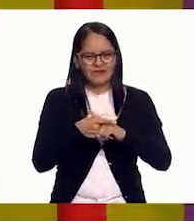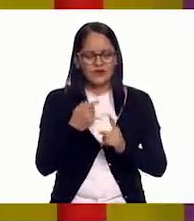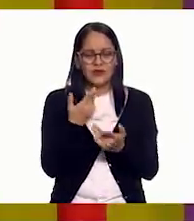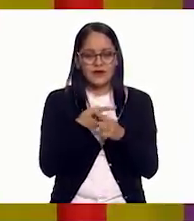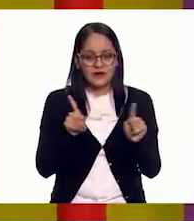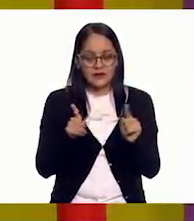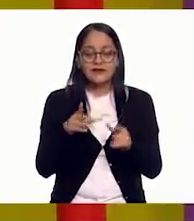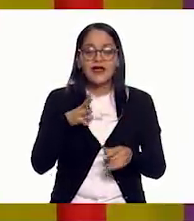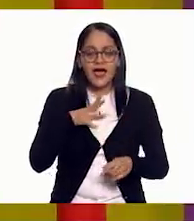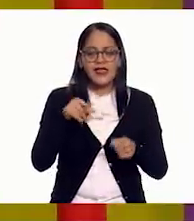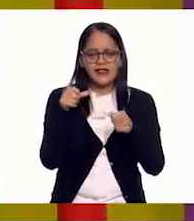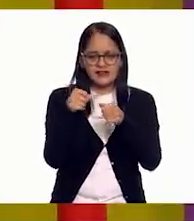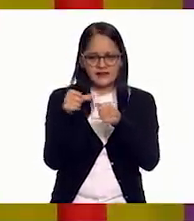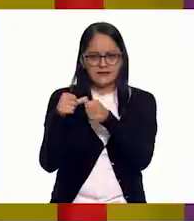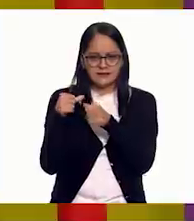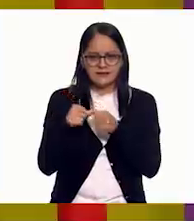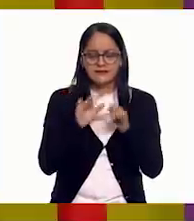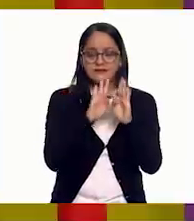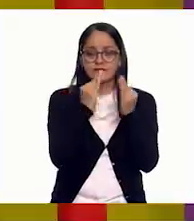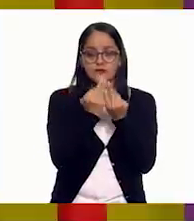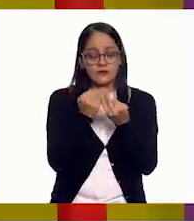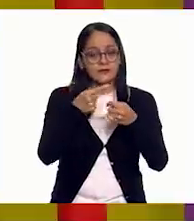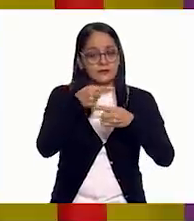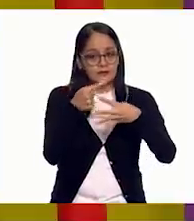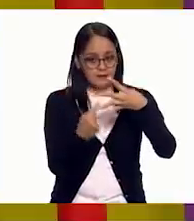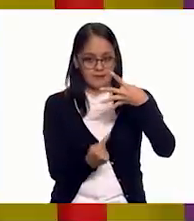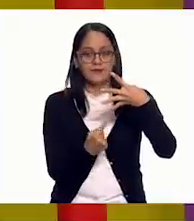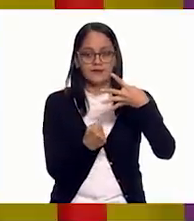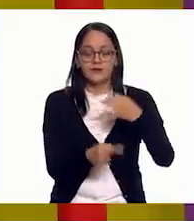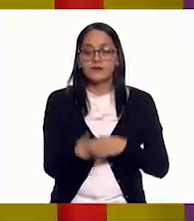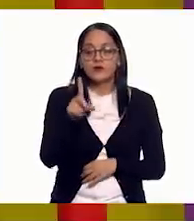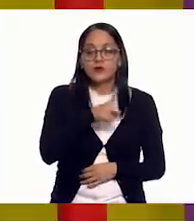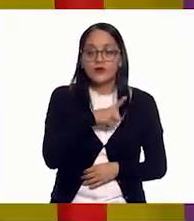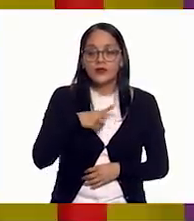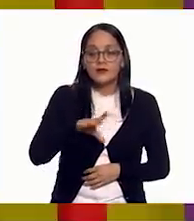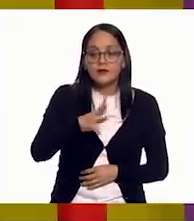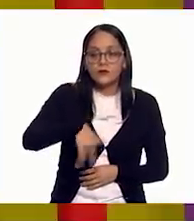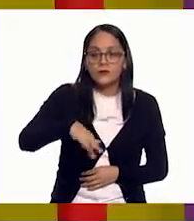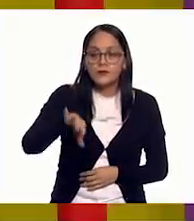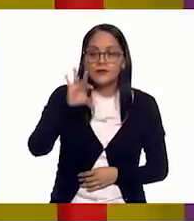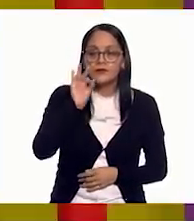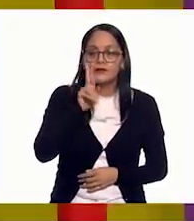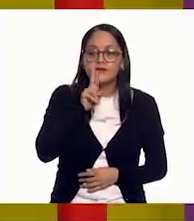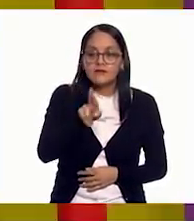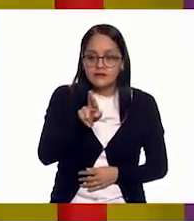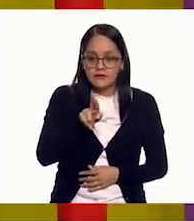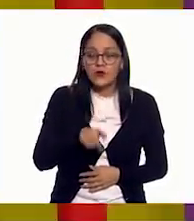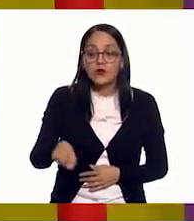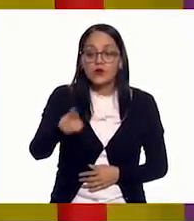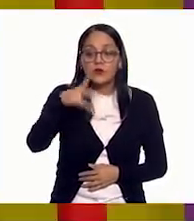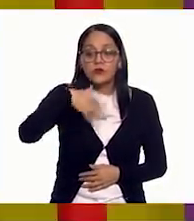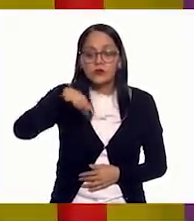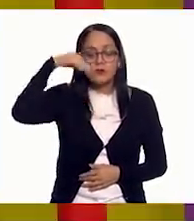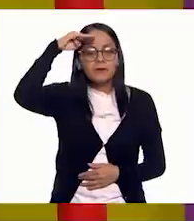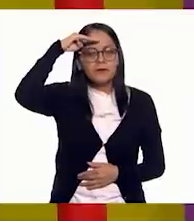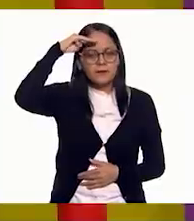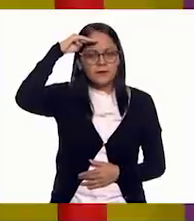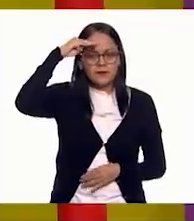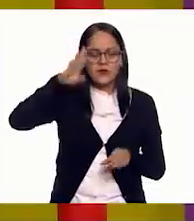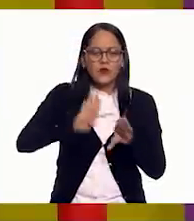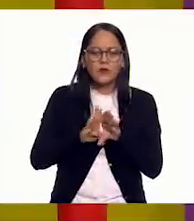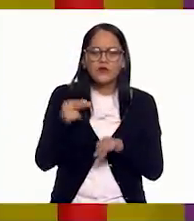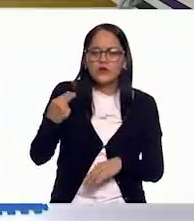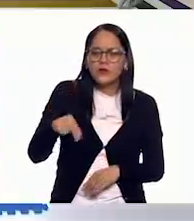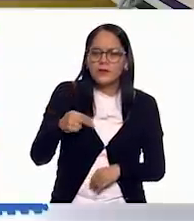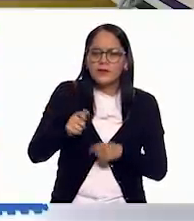tienen diferente tipografía. Ajá. Tenemos que buscar la respuesta. Vamos a ver cuántas veces se repite ese nombre